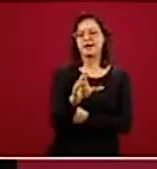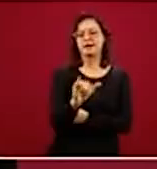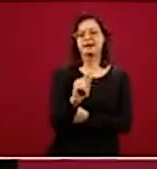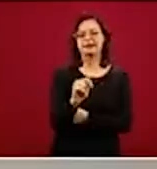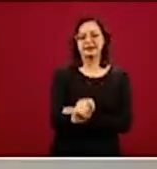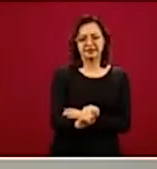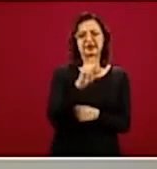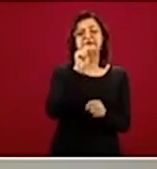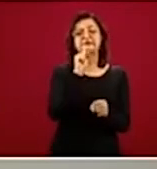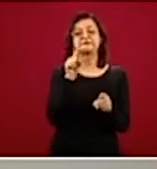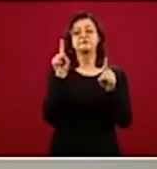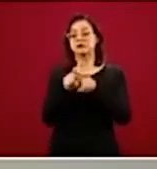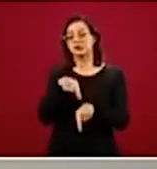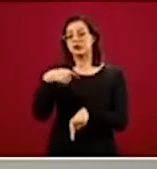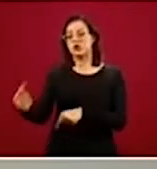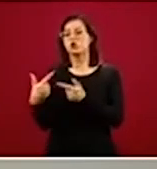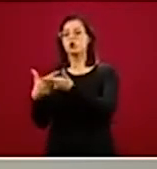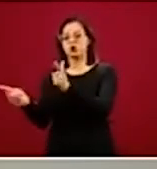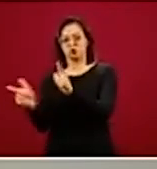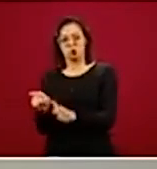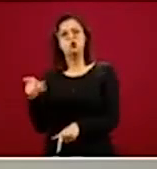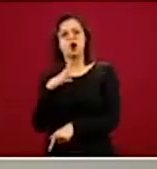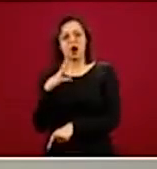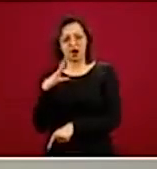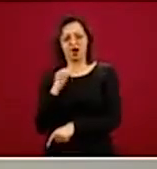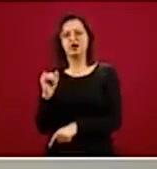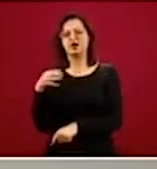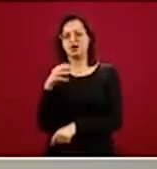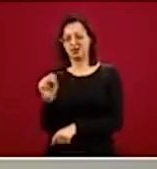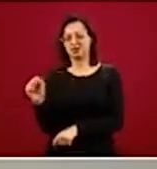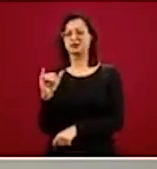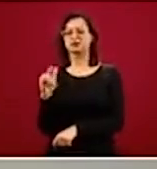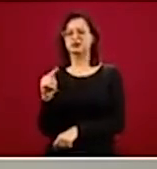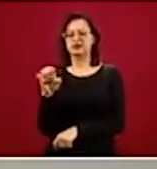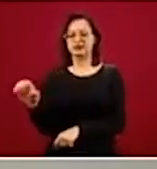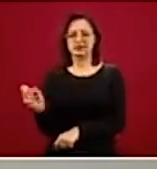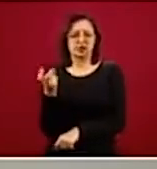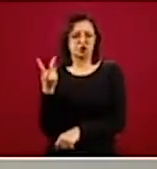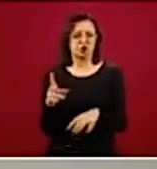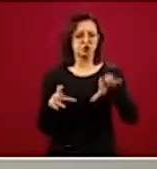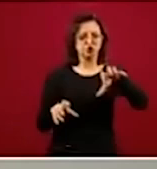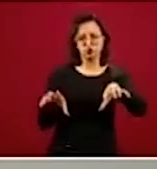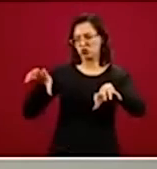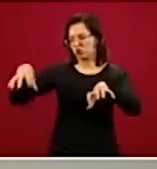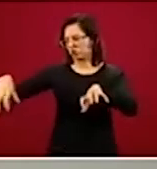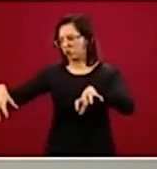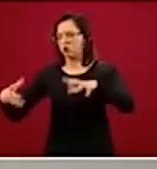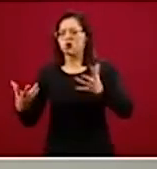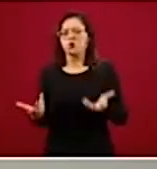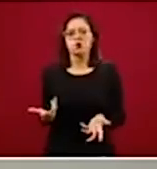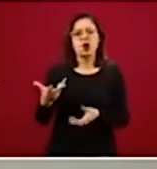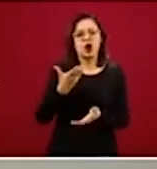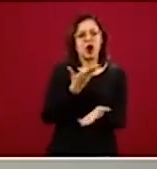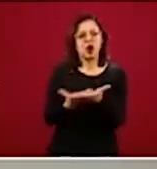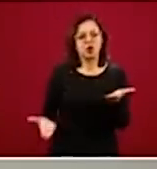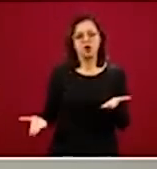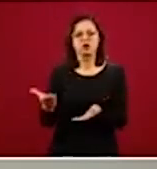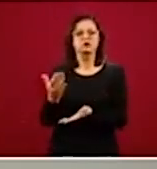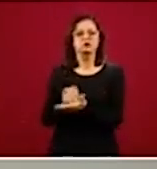a las poblaciones que tienen seguridad social. Y lo que hemos decidido es tener una integración de